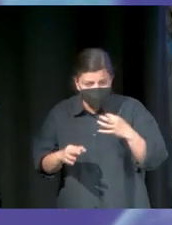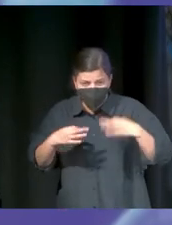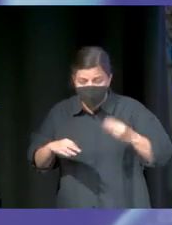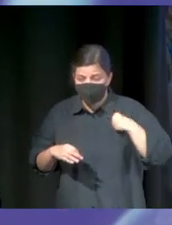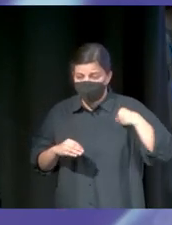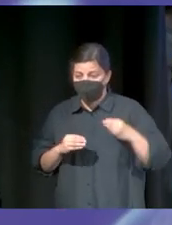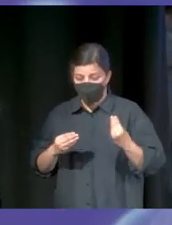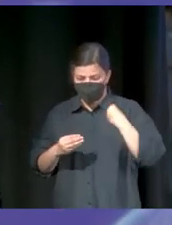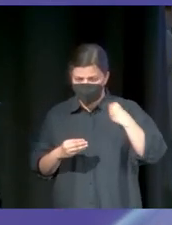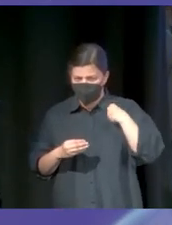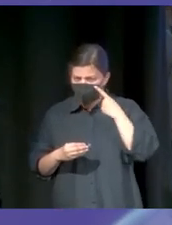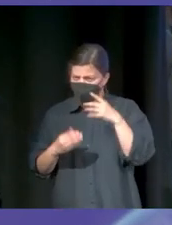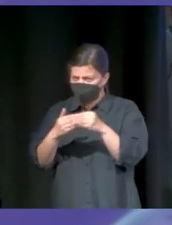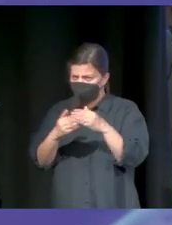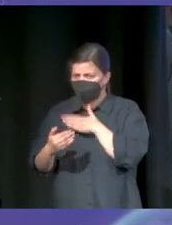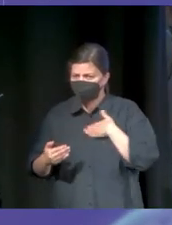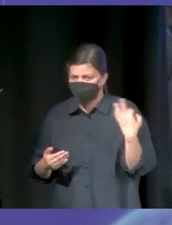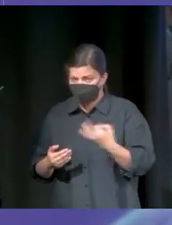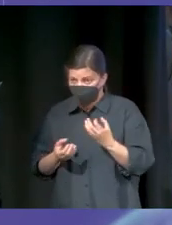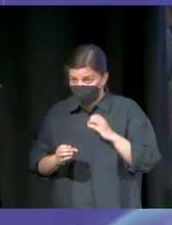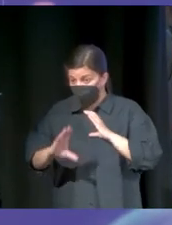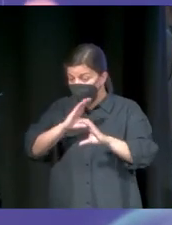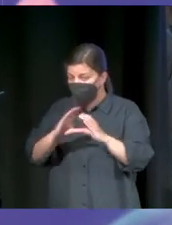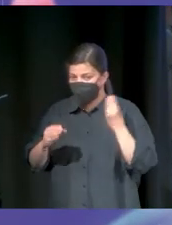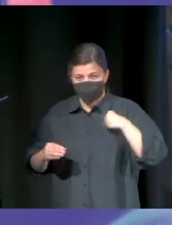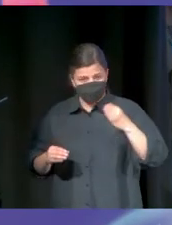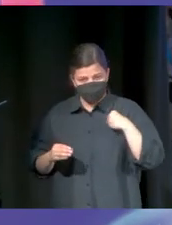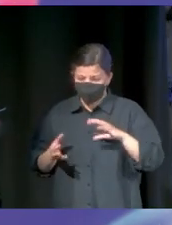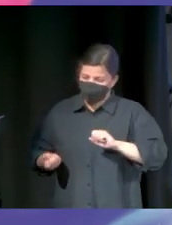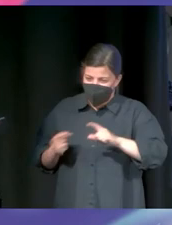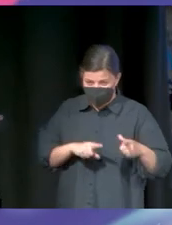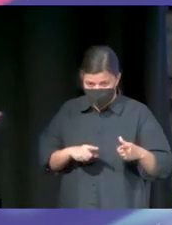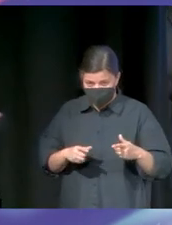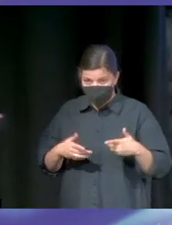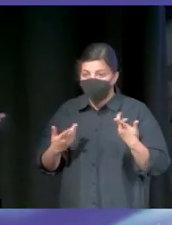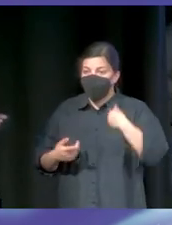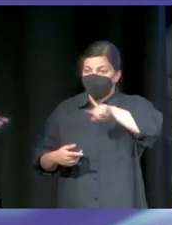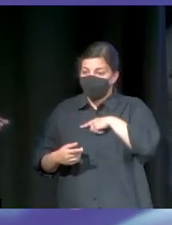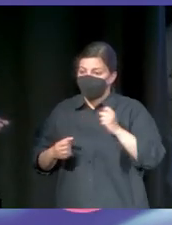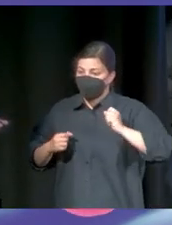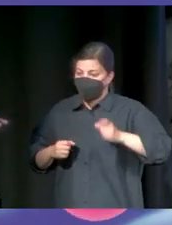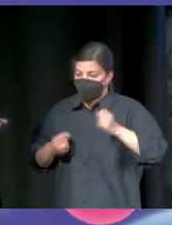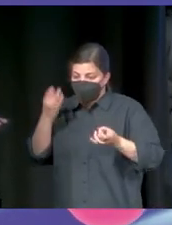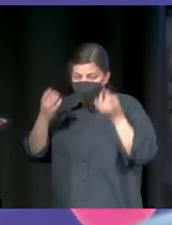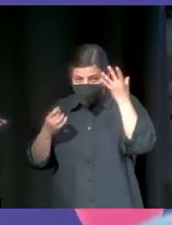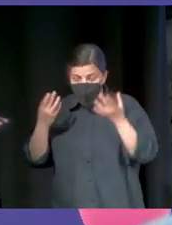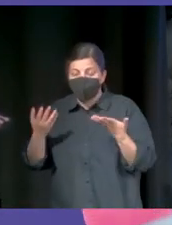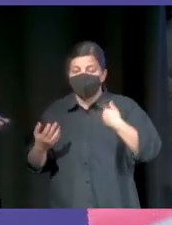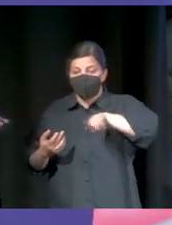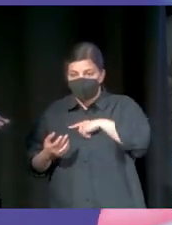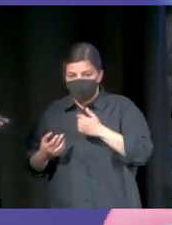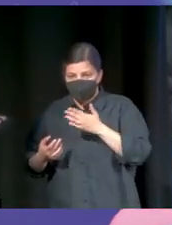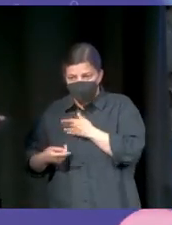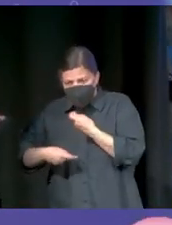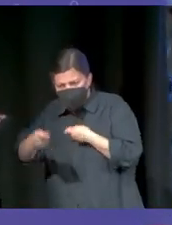preguntarnos qué quiere nuestro cliente. Y comunicar se parece mucho a emprender. Muchas veces nos empeñamos en convencer al mundo que lo que le queremos vender es lo que